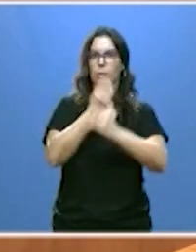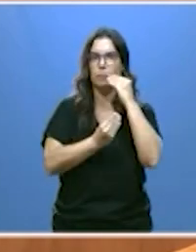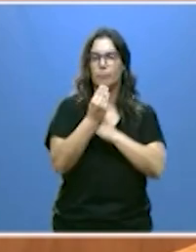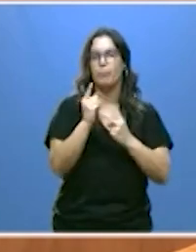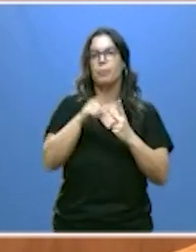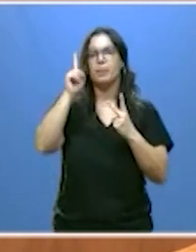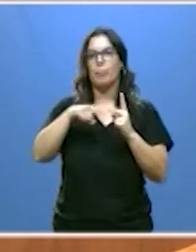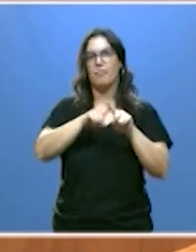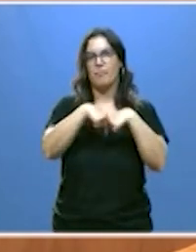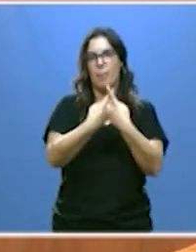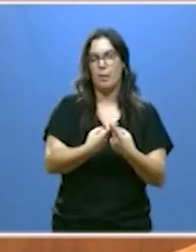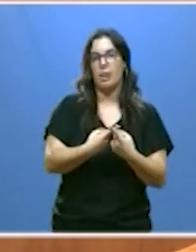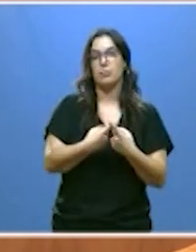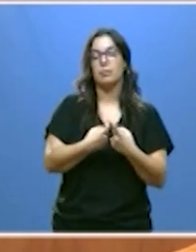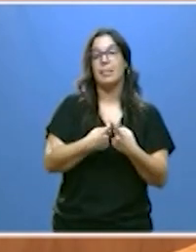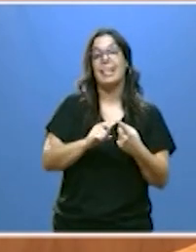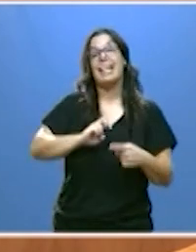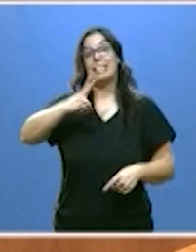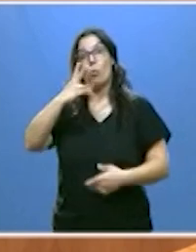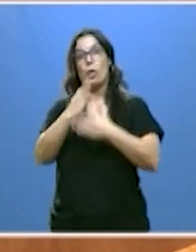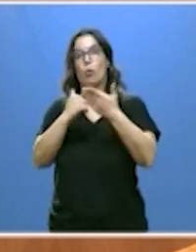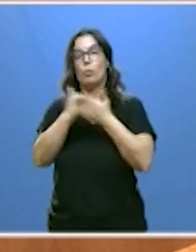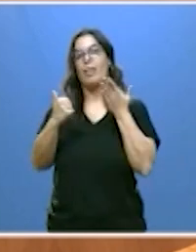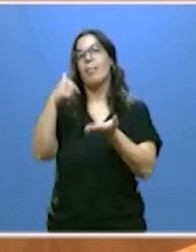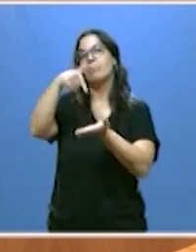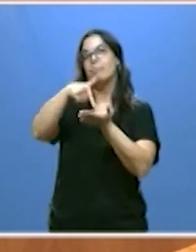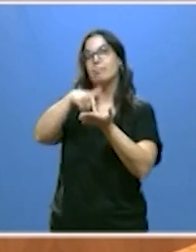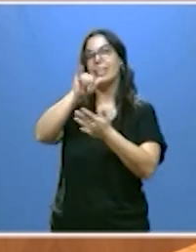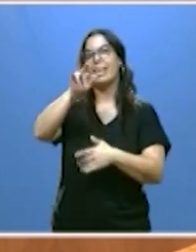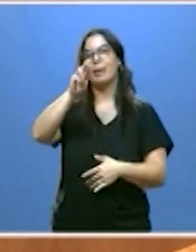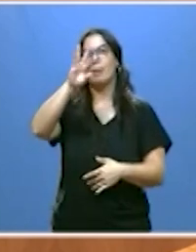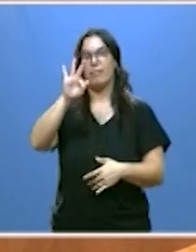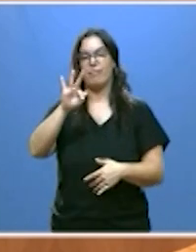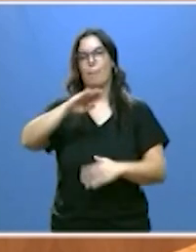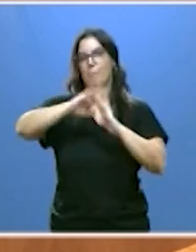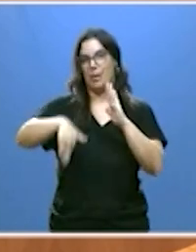las familias y la segunda con los tipos más bajos de IRPF.